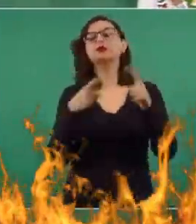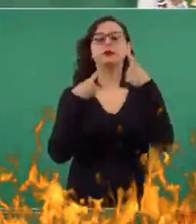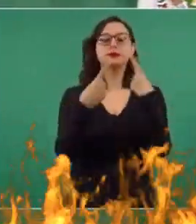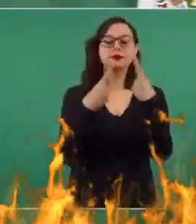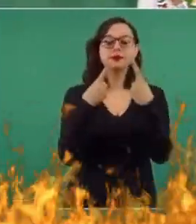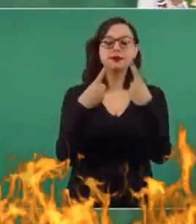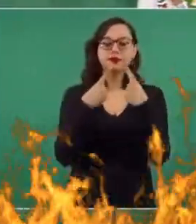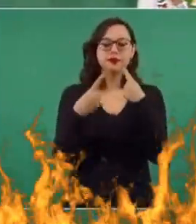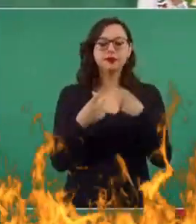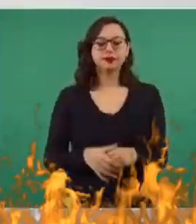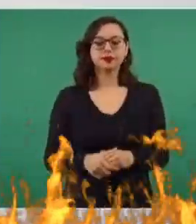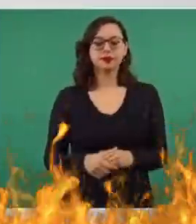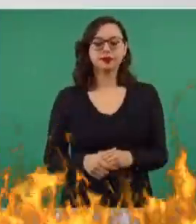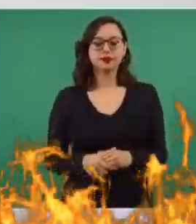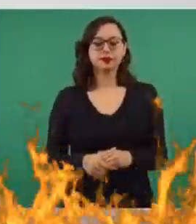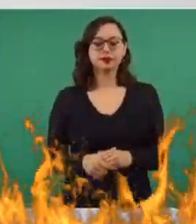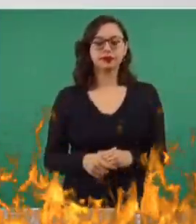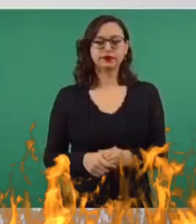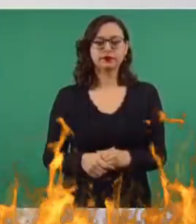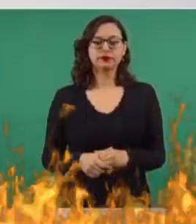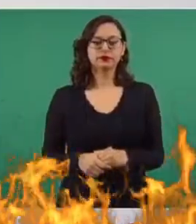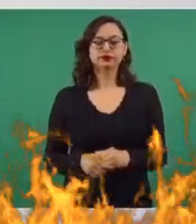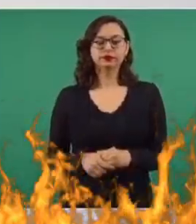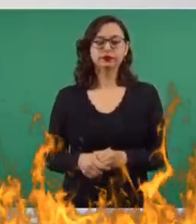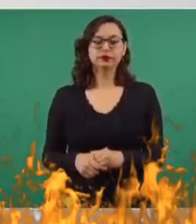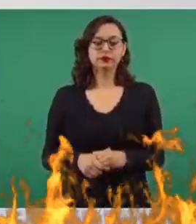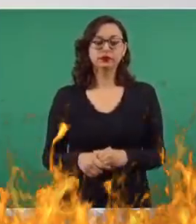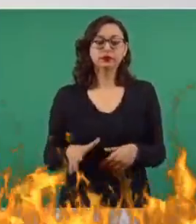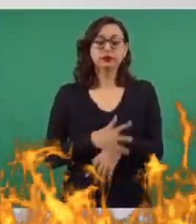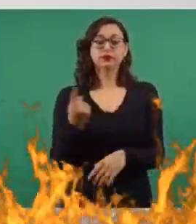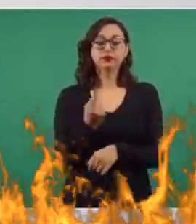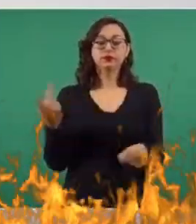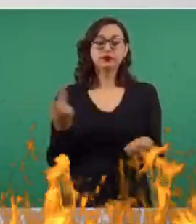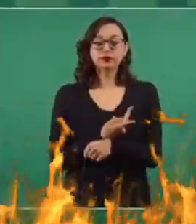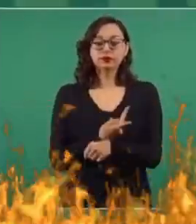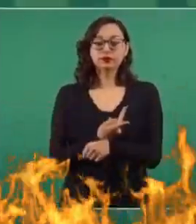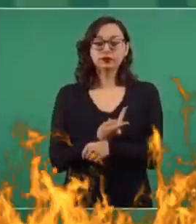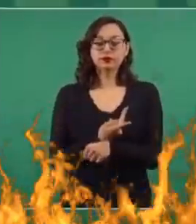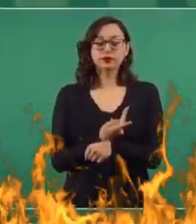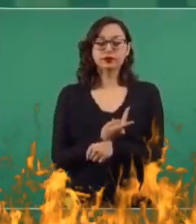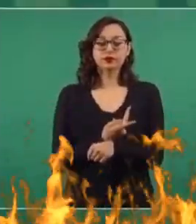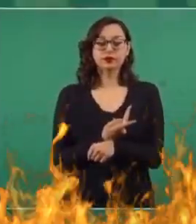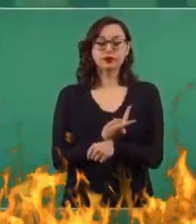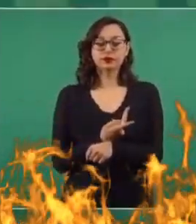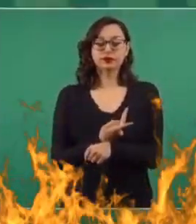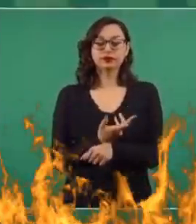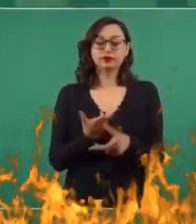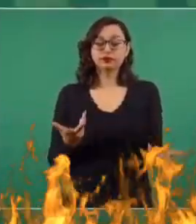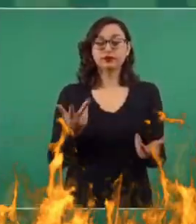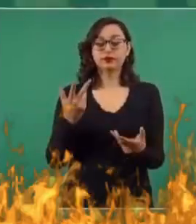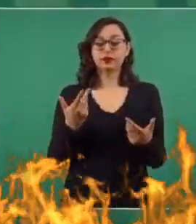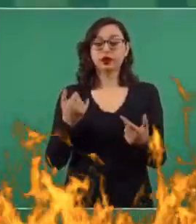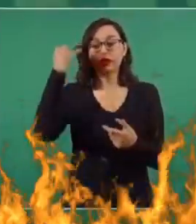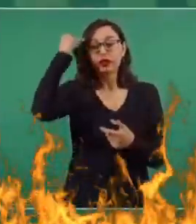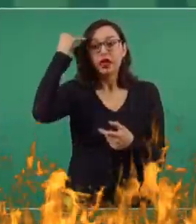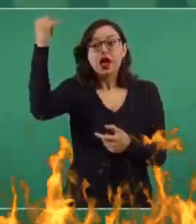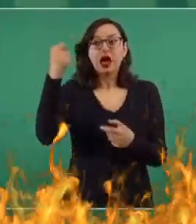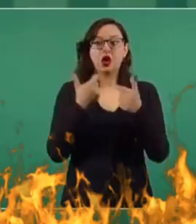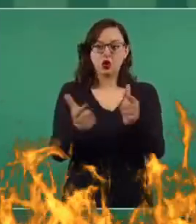porque por eso avanzan estas tendencias, estos grupos